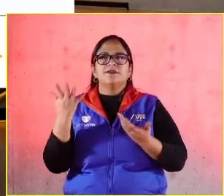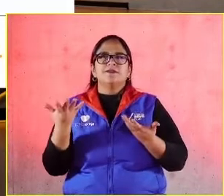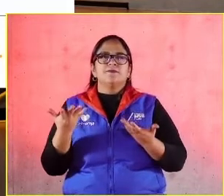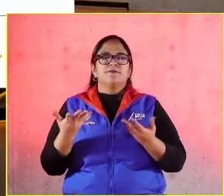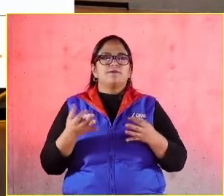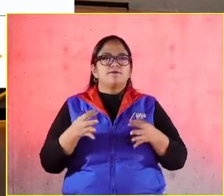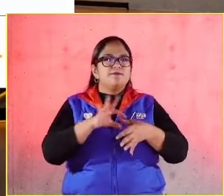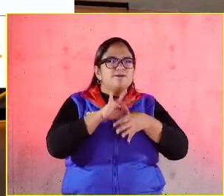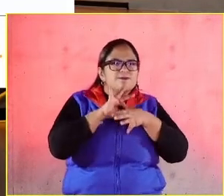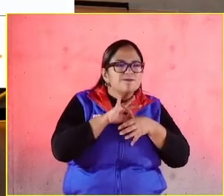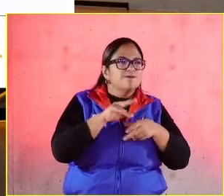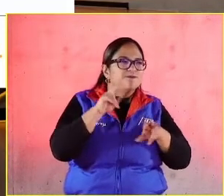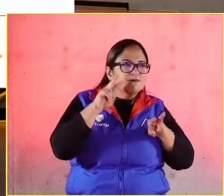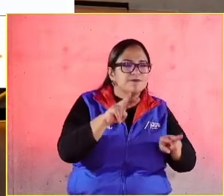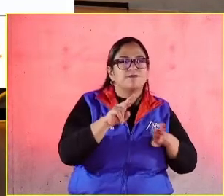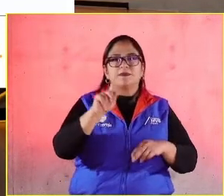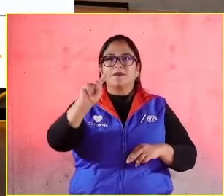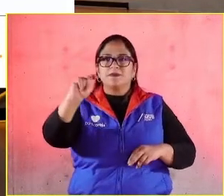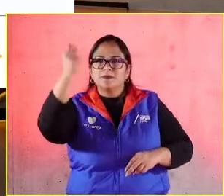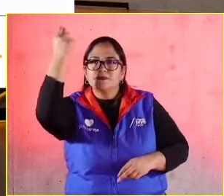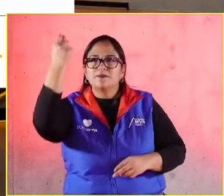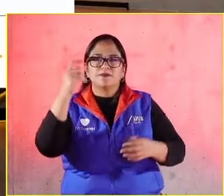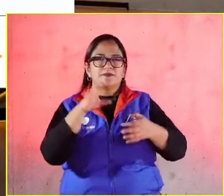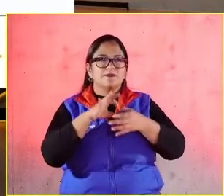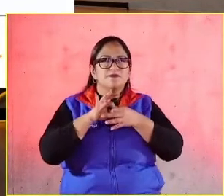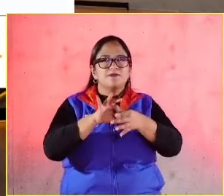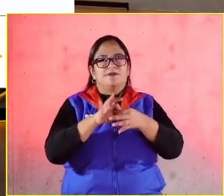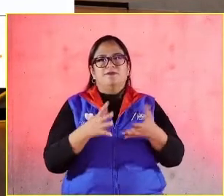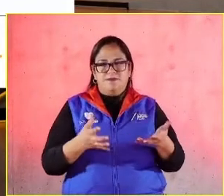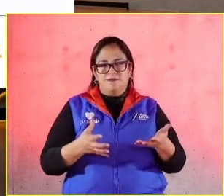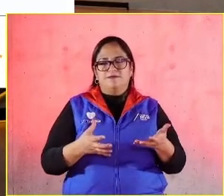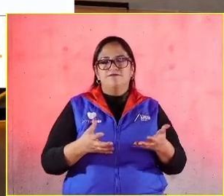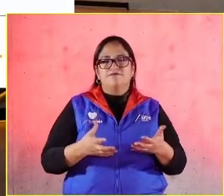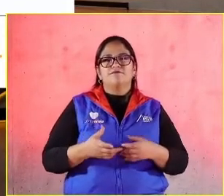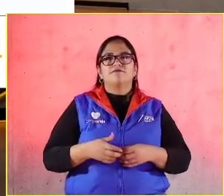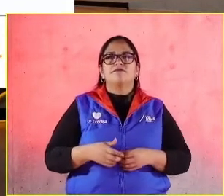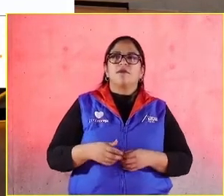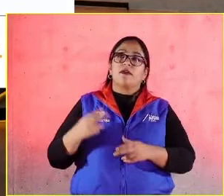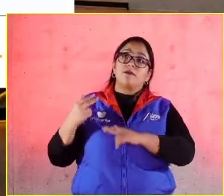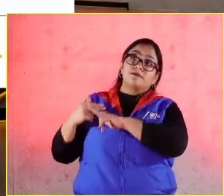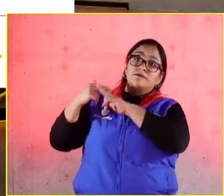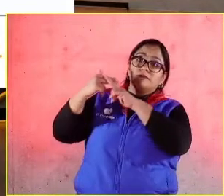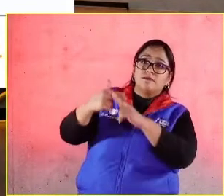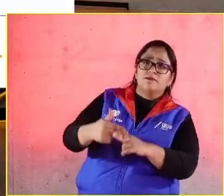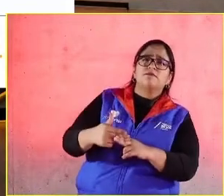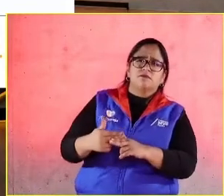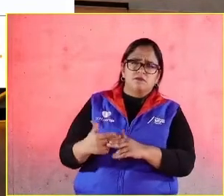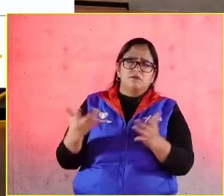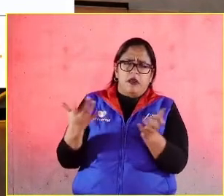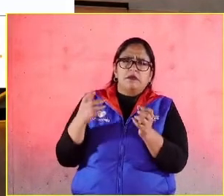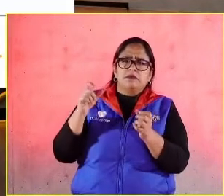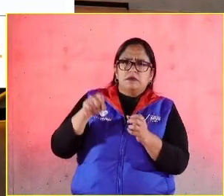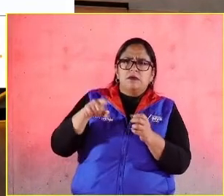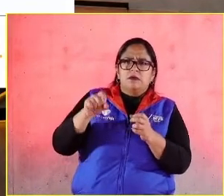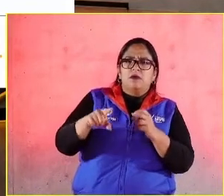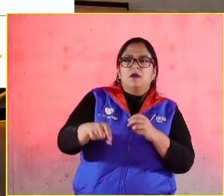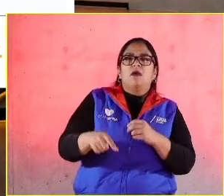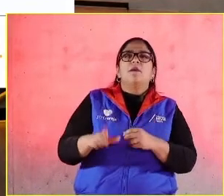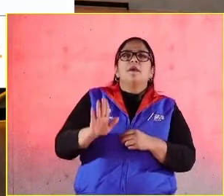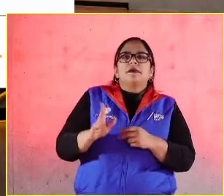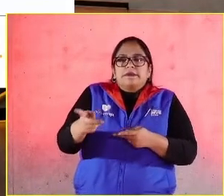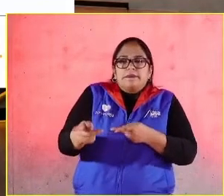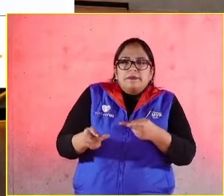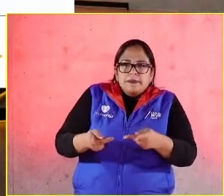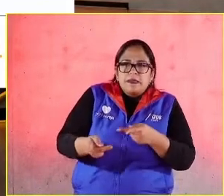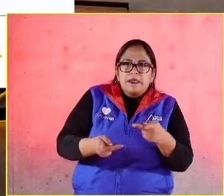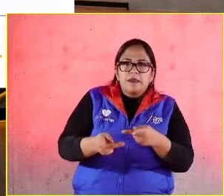y más basado en tecnologías que como lo veníamos haciendo anteriormente, preparándonos para un